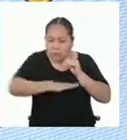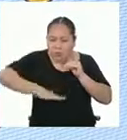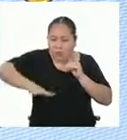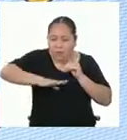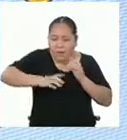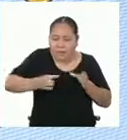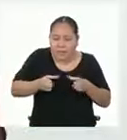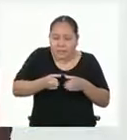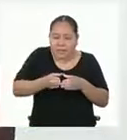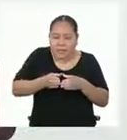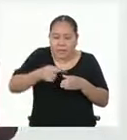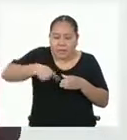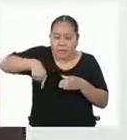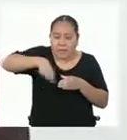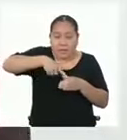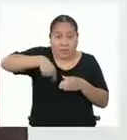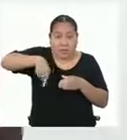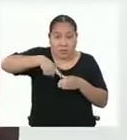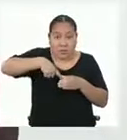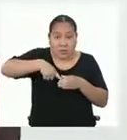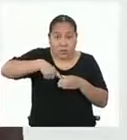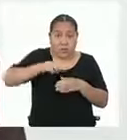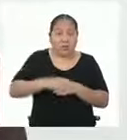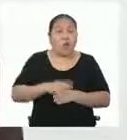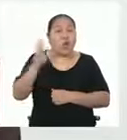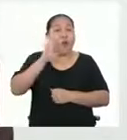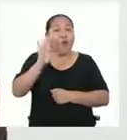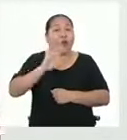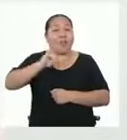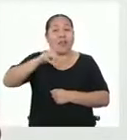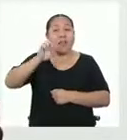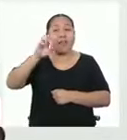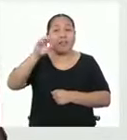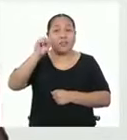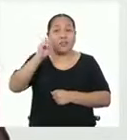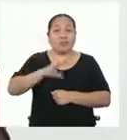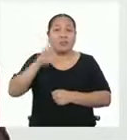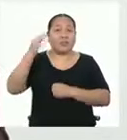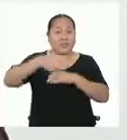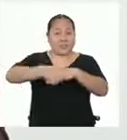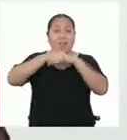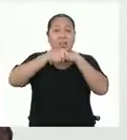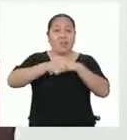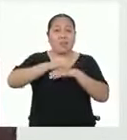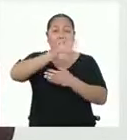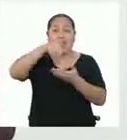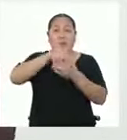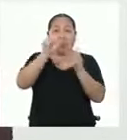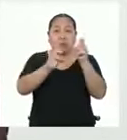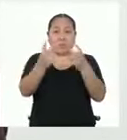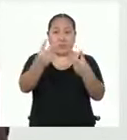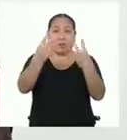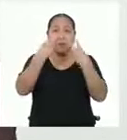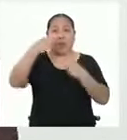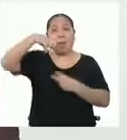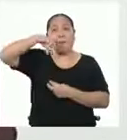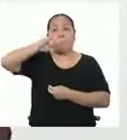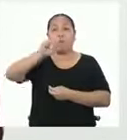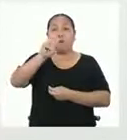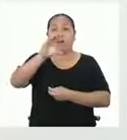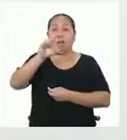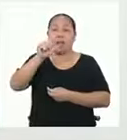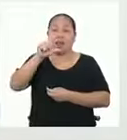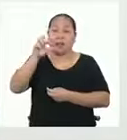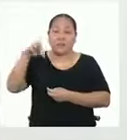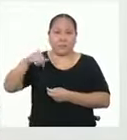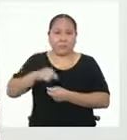circular? ¡Hola, Gerson! Y saludos a todas las personas que nos ven de Pucalpa. ¡Linda tierra! A